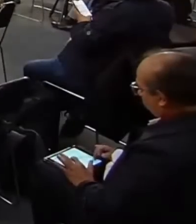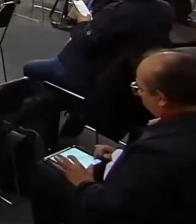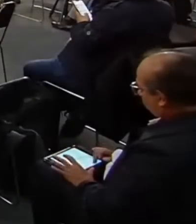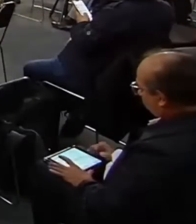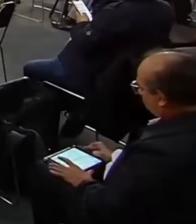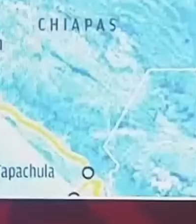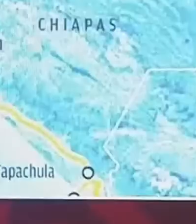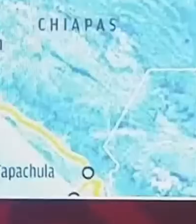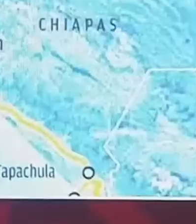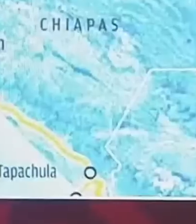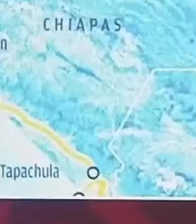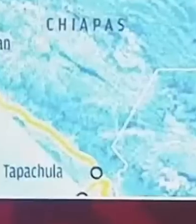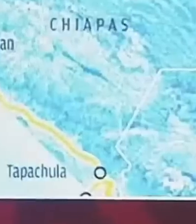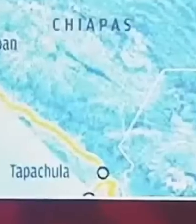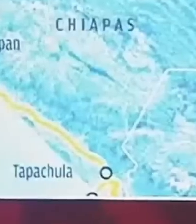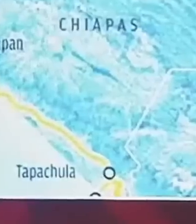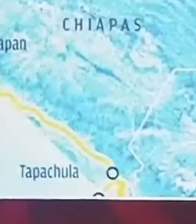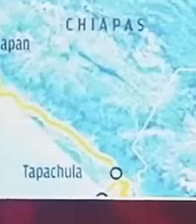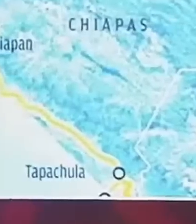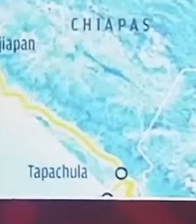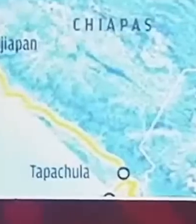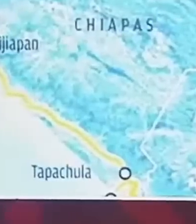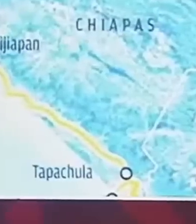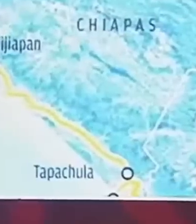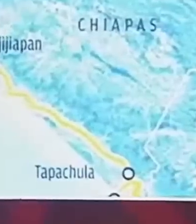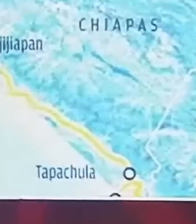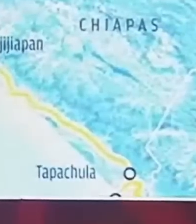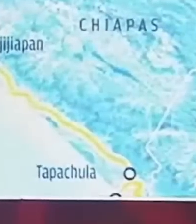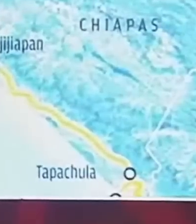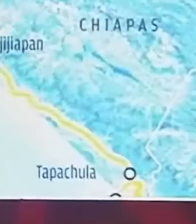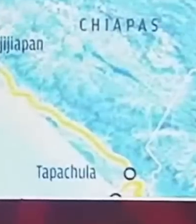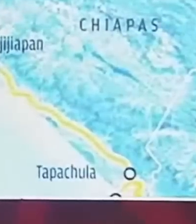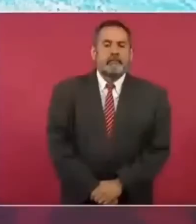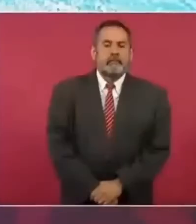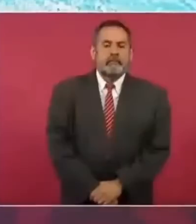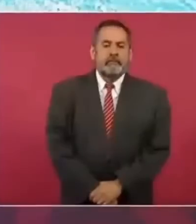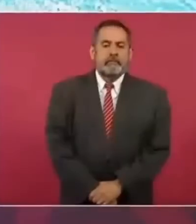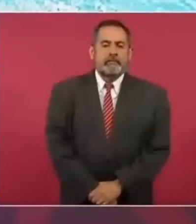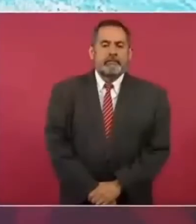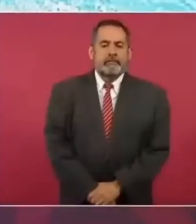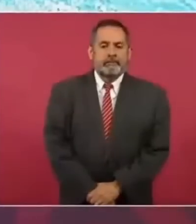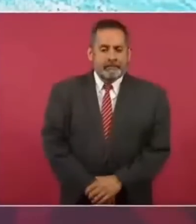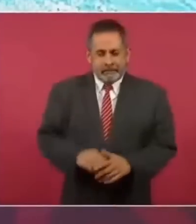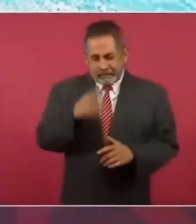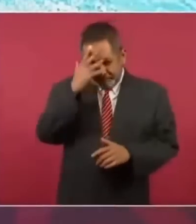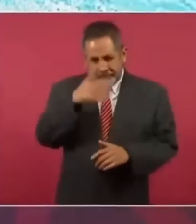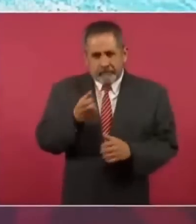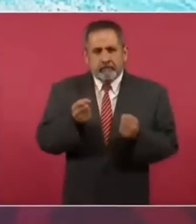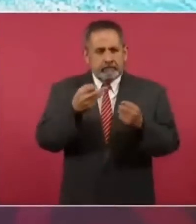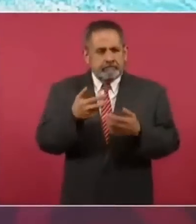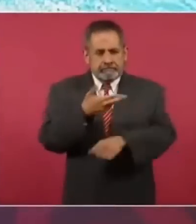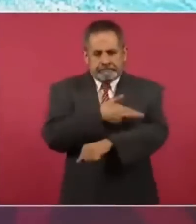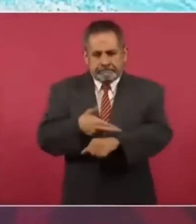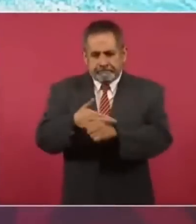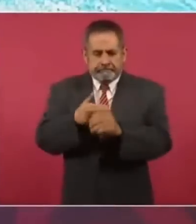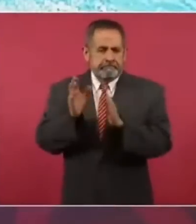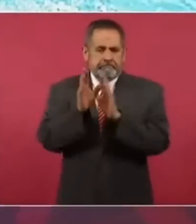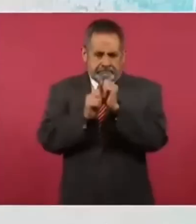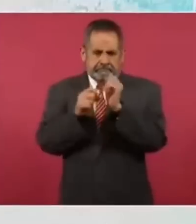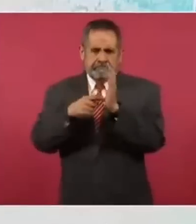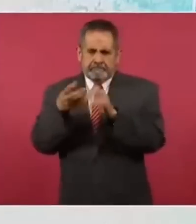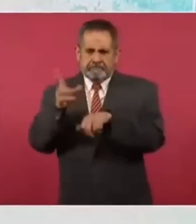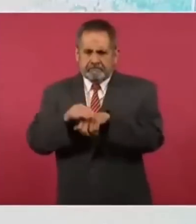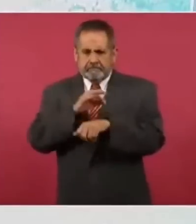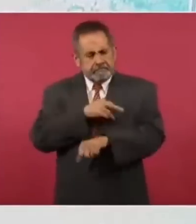llevamos a cabo? porque es un procedimiento legal constitucional